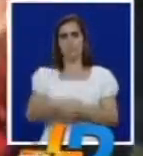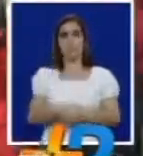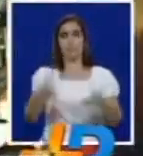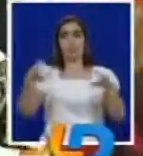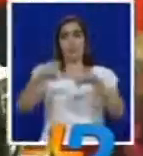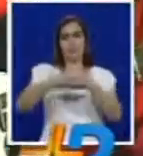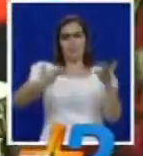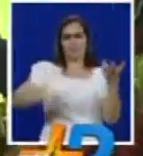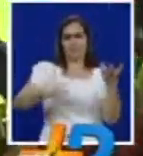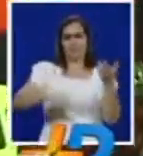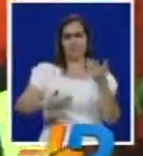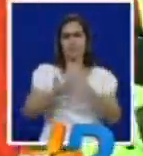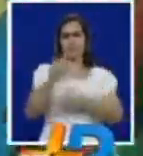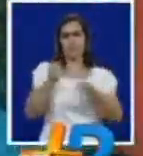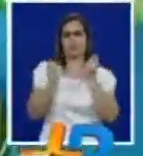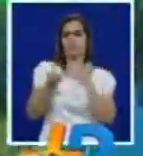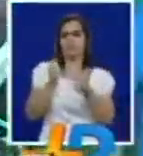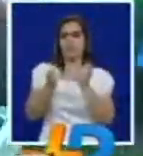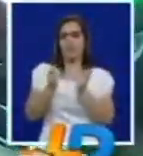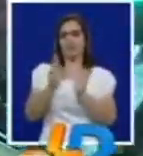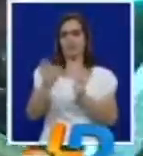presentaron nuevas fusiones entre salsa música del pacífico y